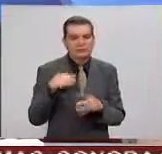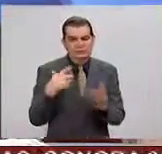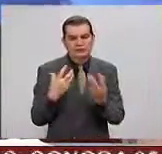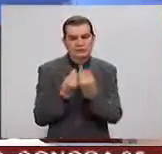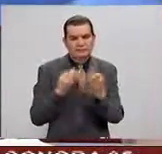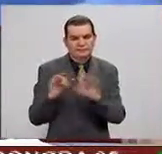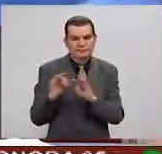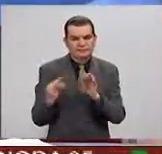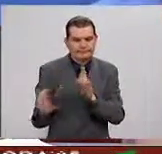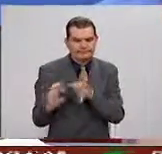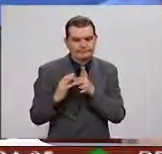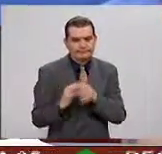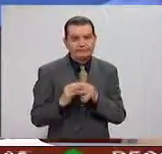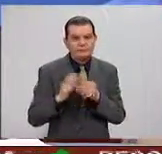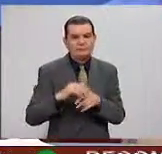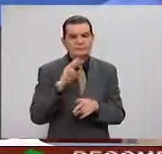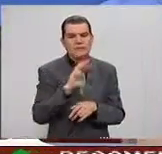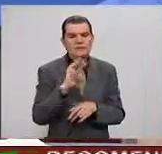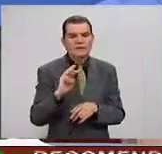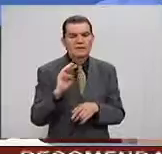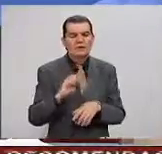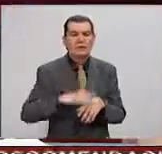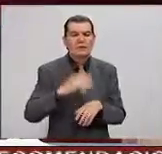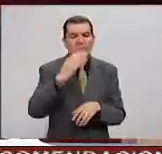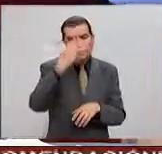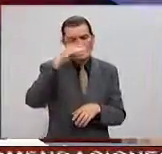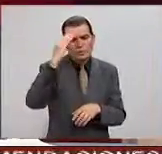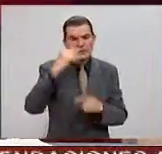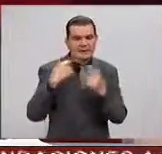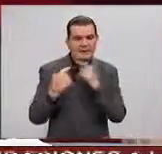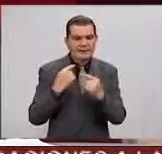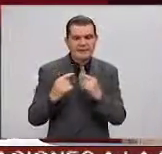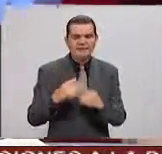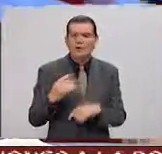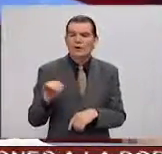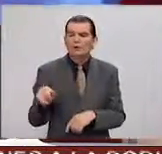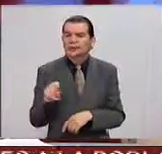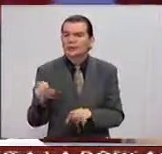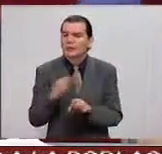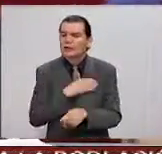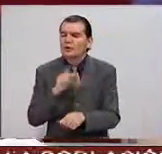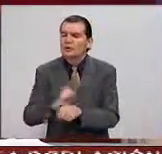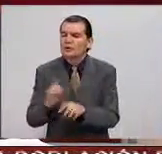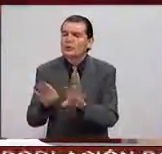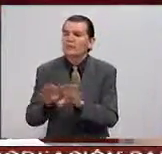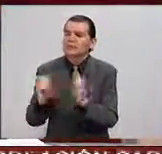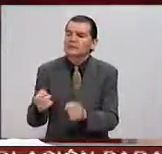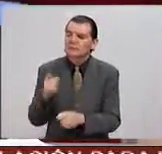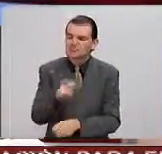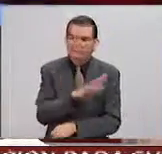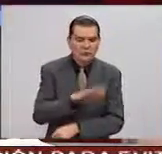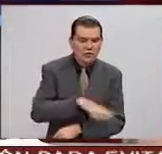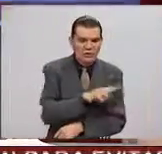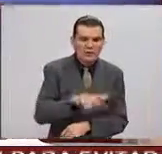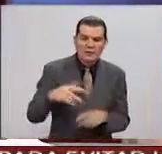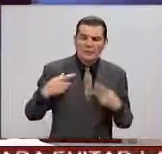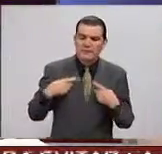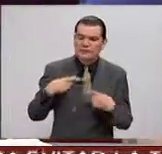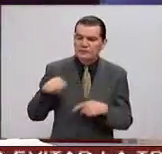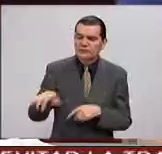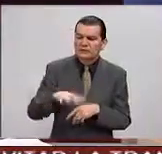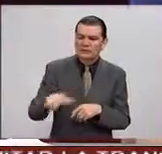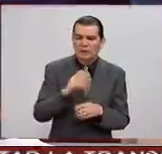colaborador de la página web Cuba Debate. José, muy buenos días. ¿Cómo recibió el pueblo cubano al